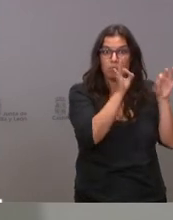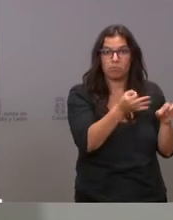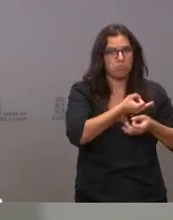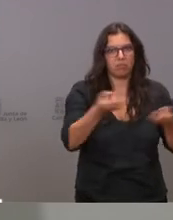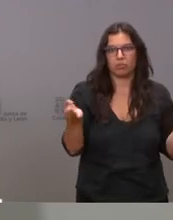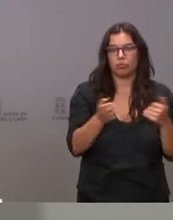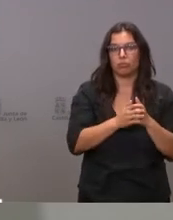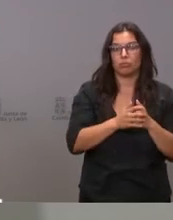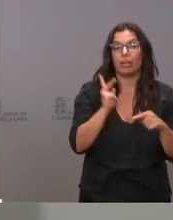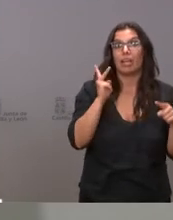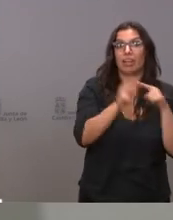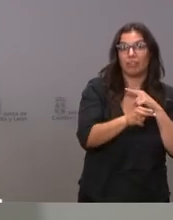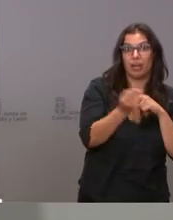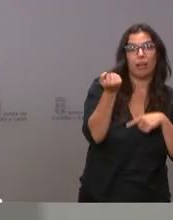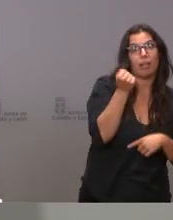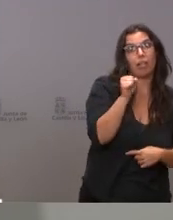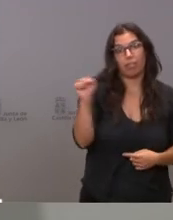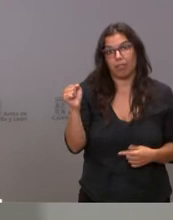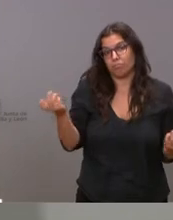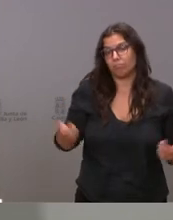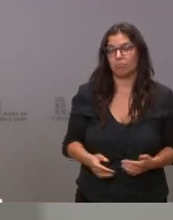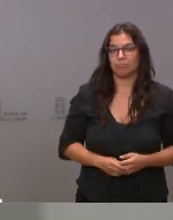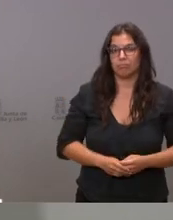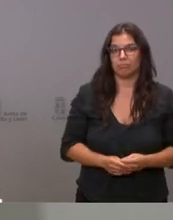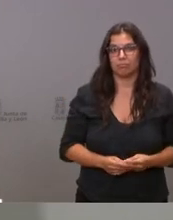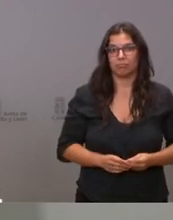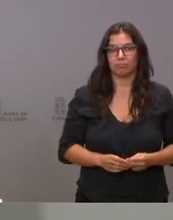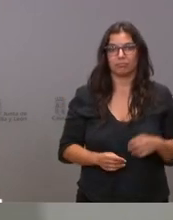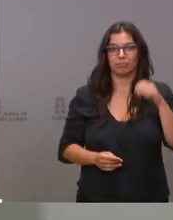y lo que tiene que evitar es lo que no está en la norma